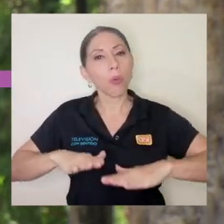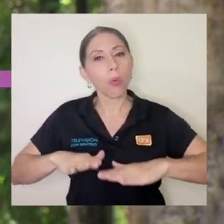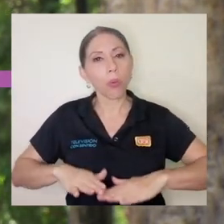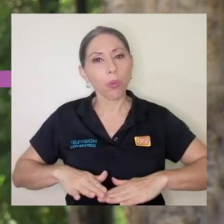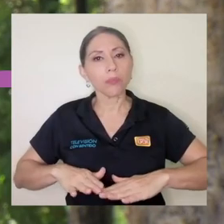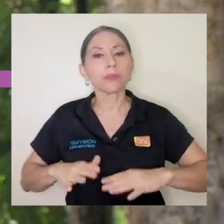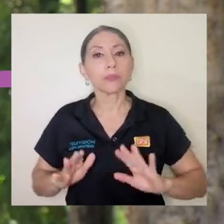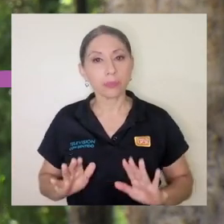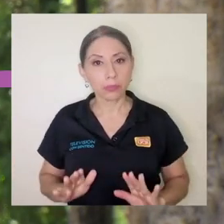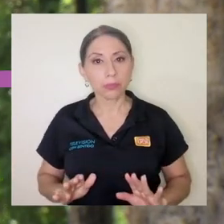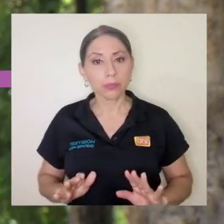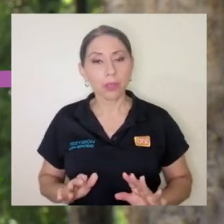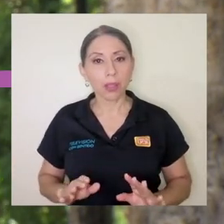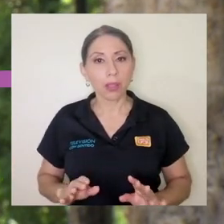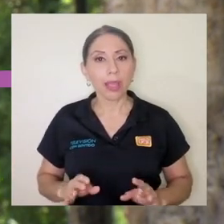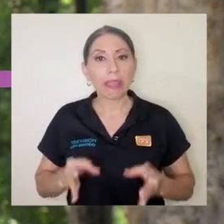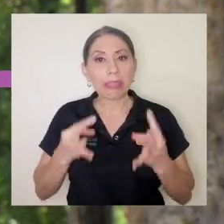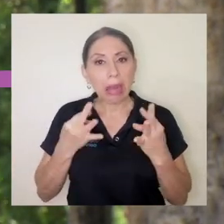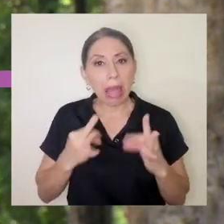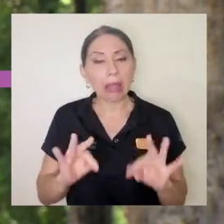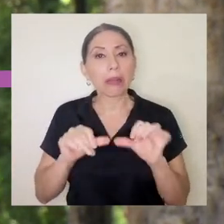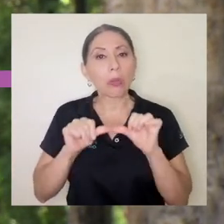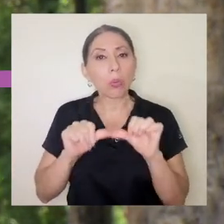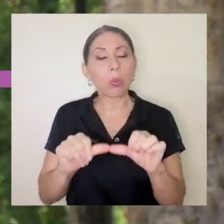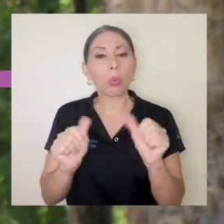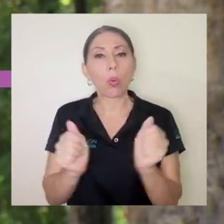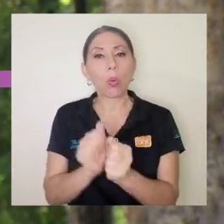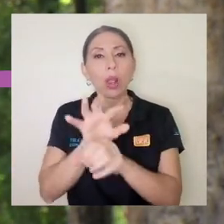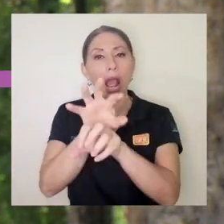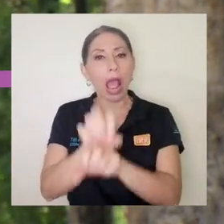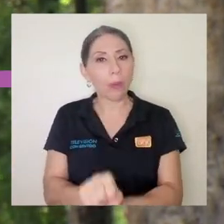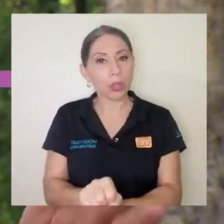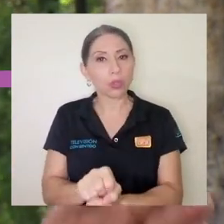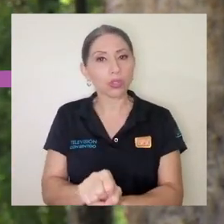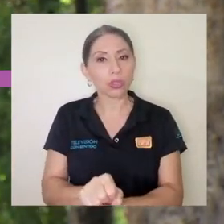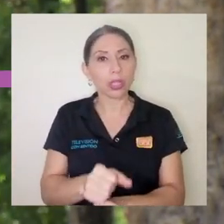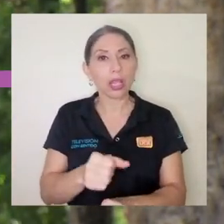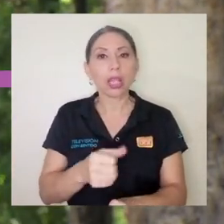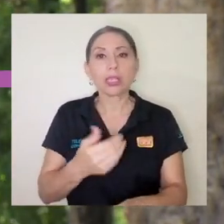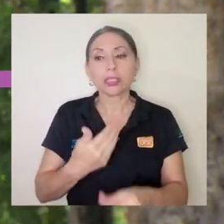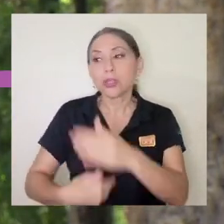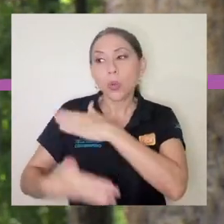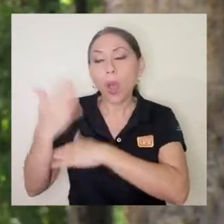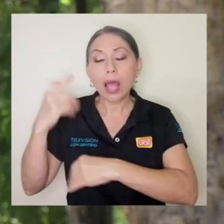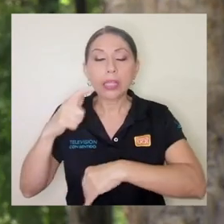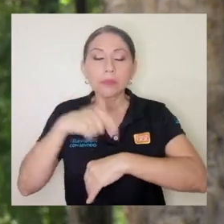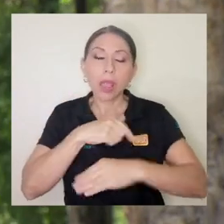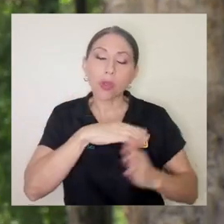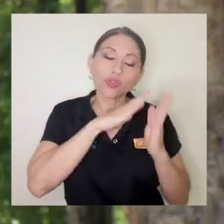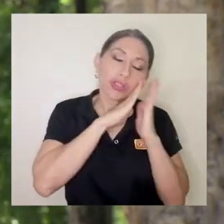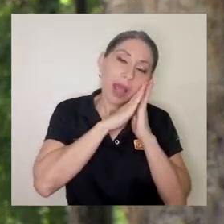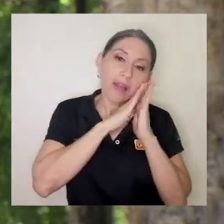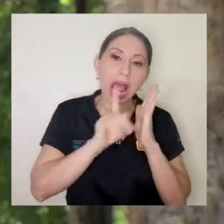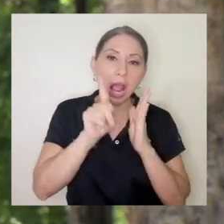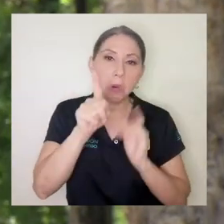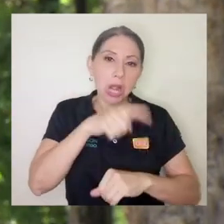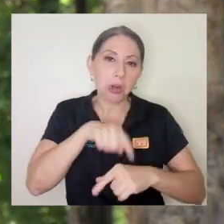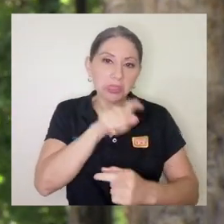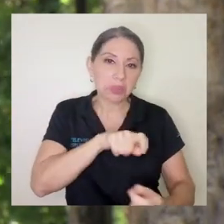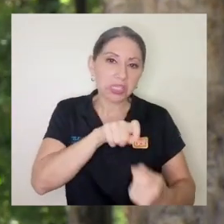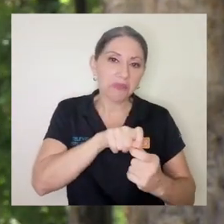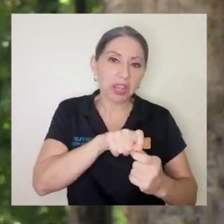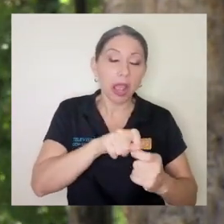no perder esos hábitos de que si me acostaba una hora y me levantaba a otra porque